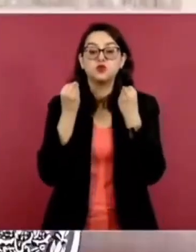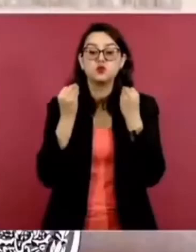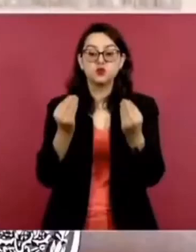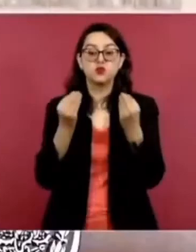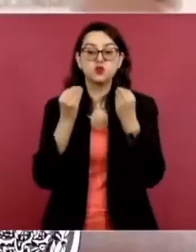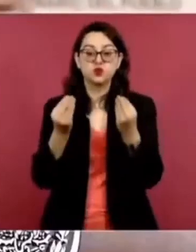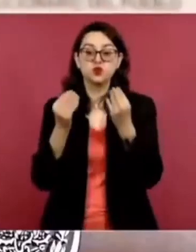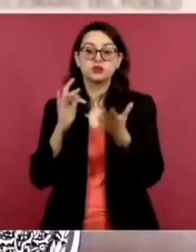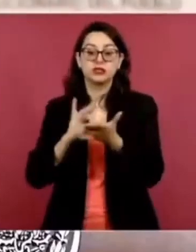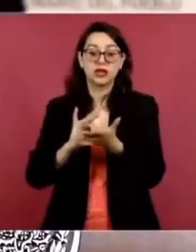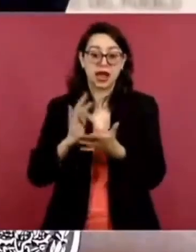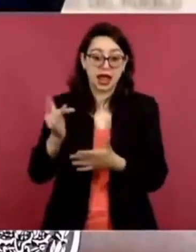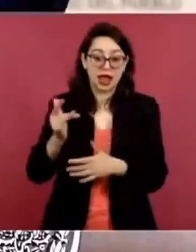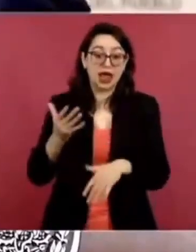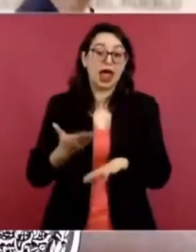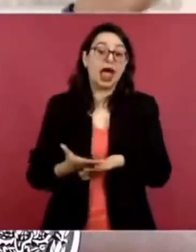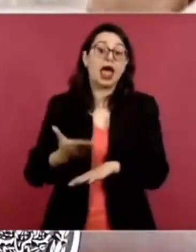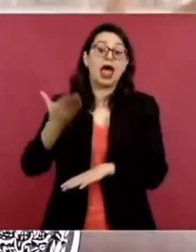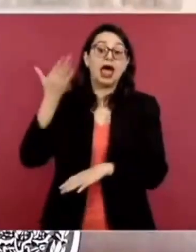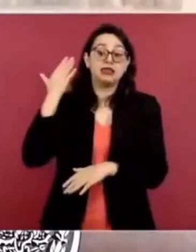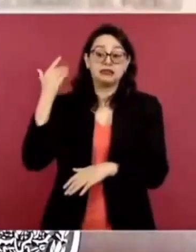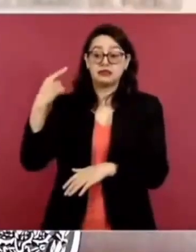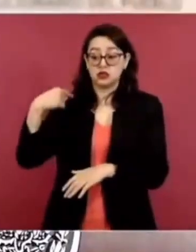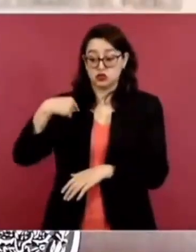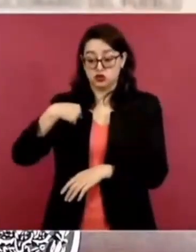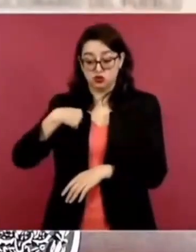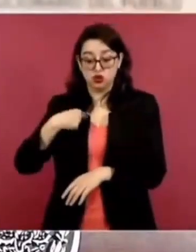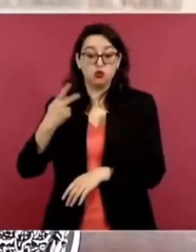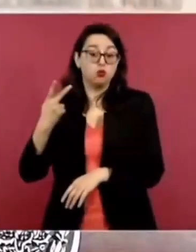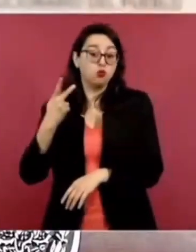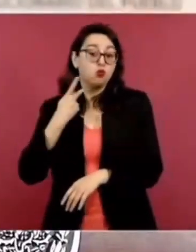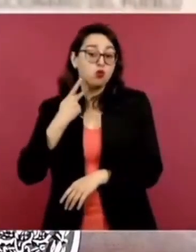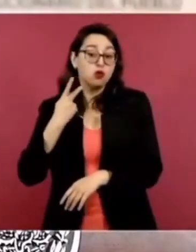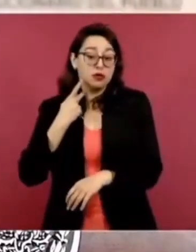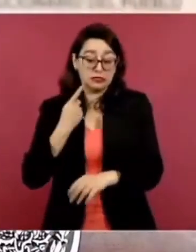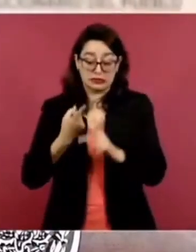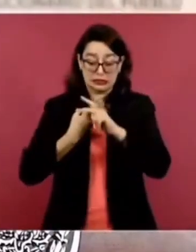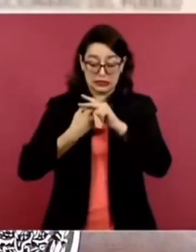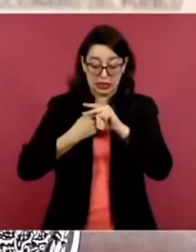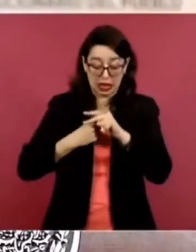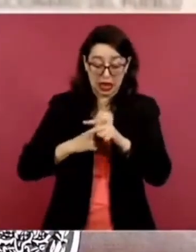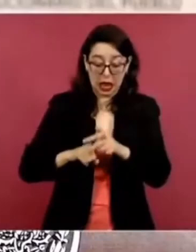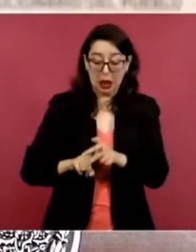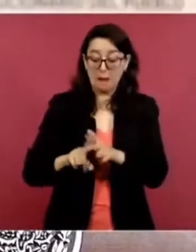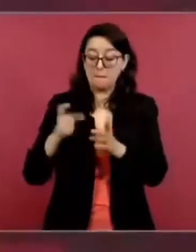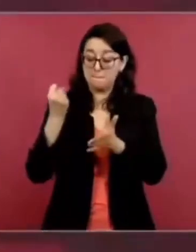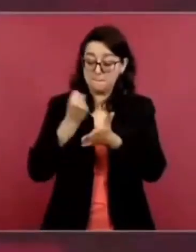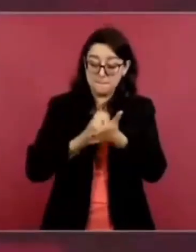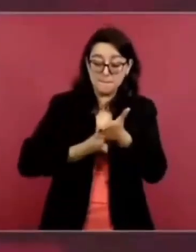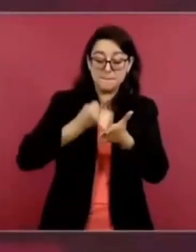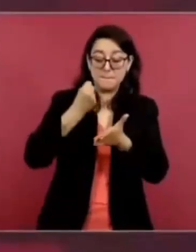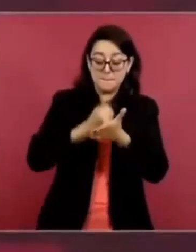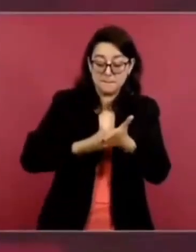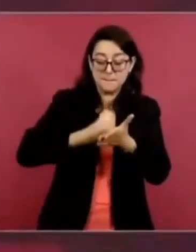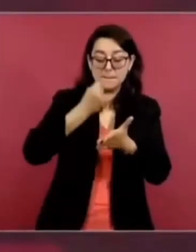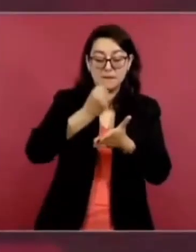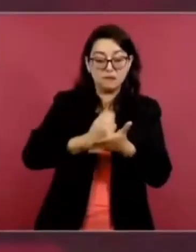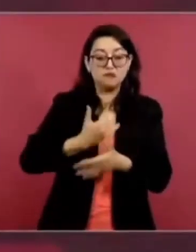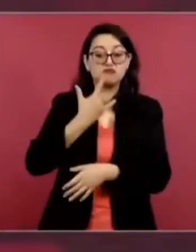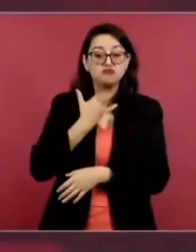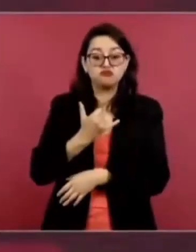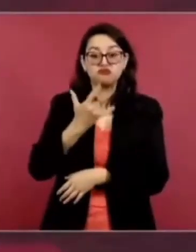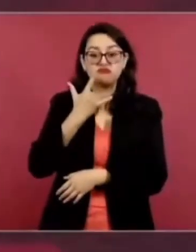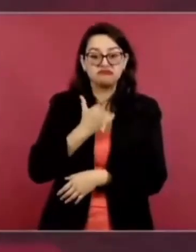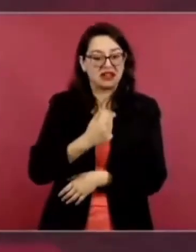que todo estaba cerrado, imagínense, allá, que no se movía ni una hoja del árbol de la política, si no lo